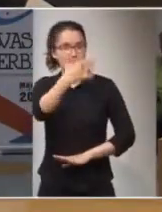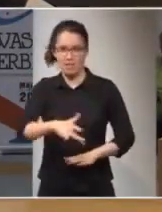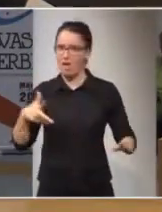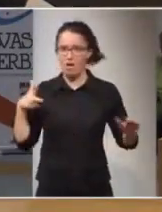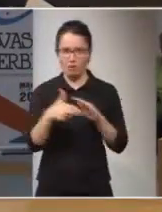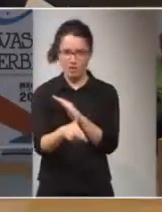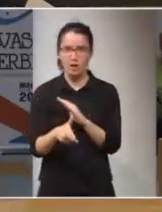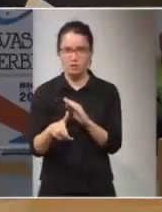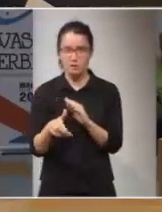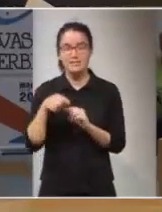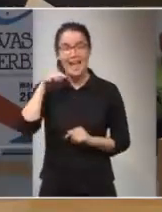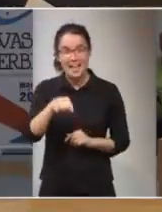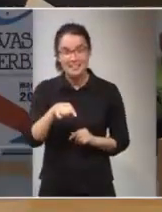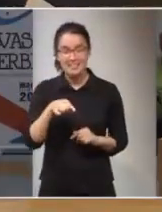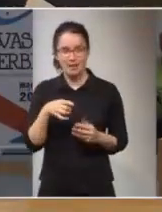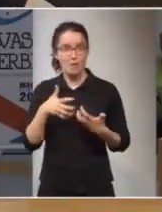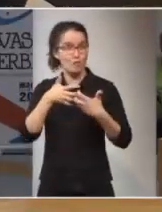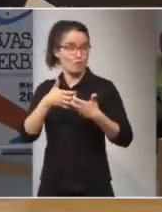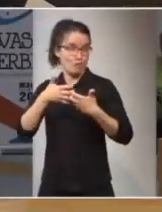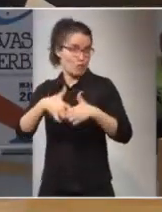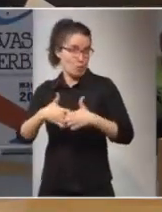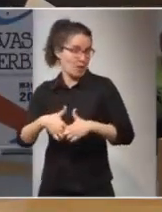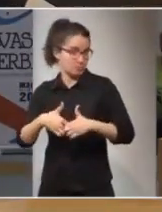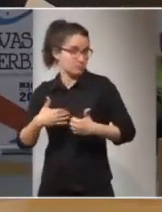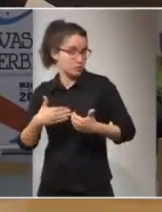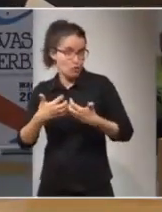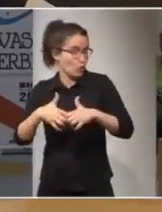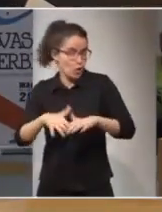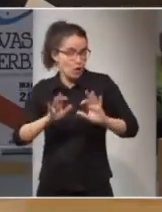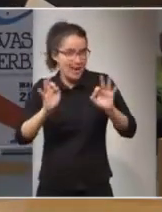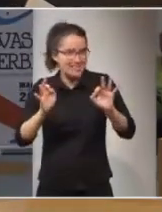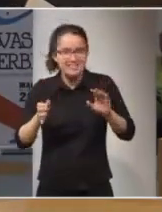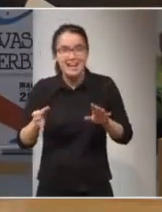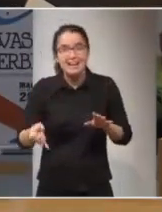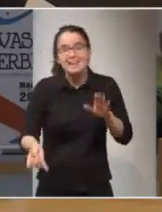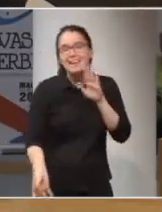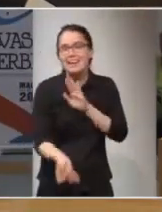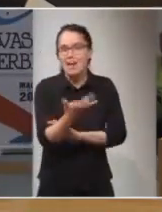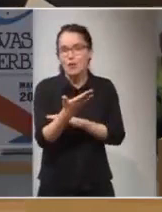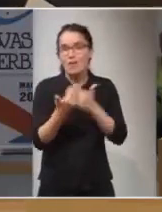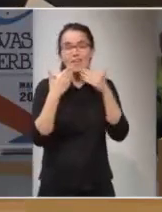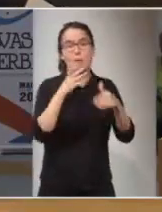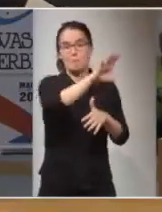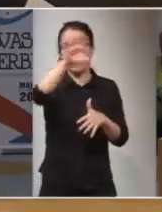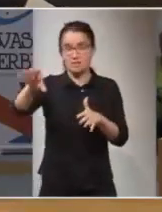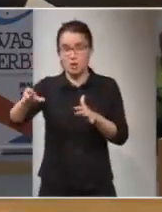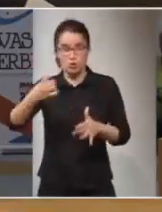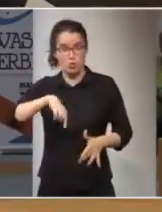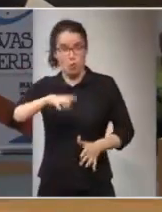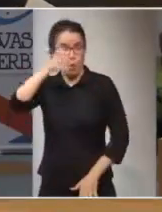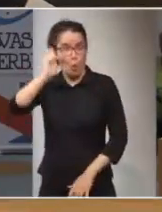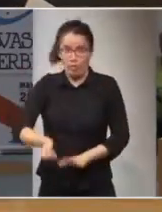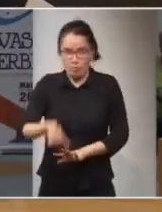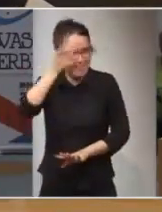Ese es el mecanismo, ese es el ideal, creado por los países, no lo inventamos los